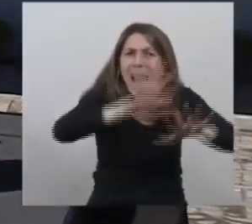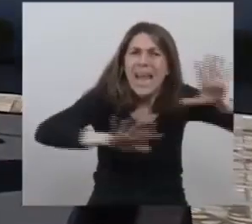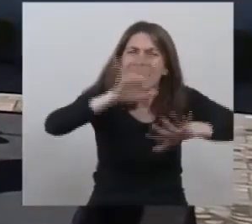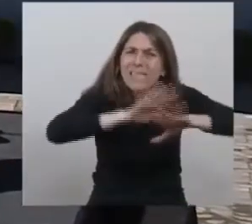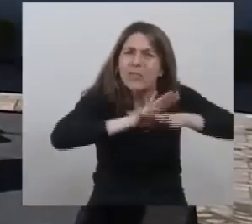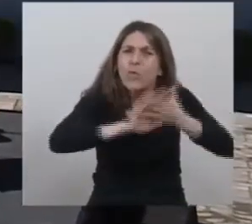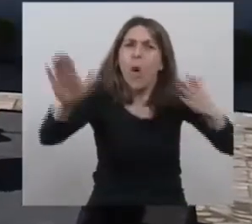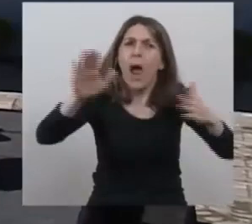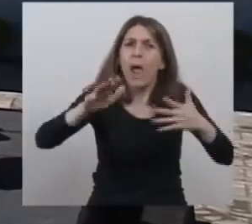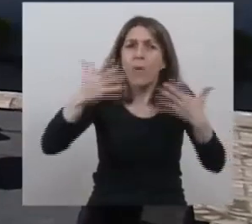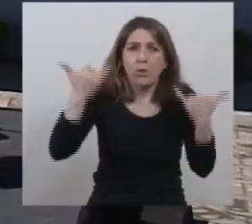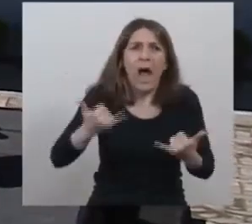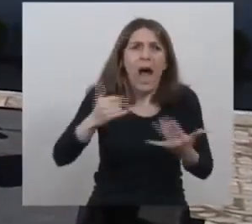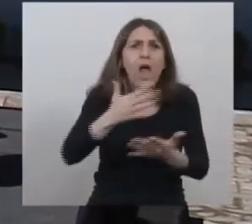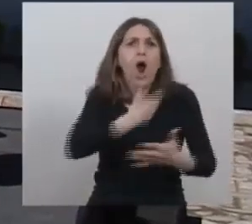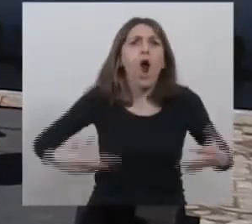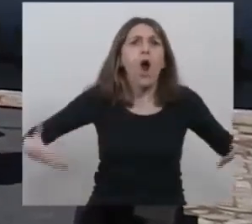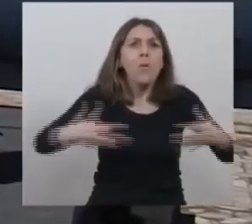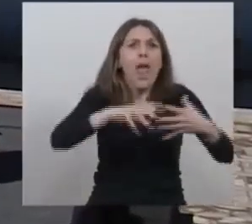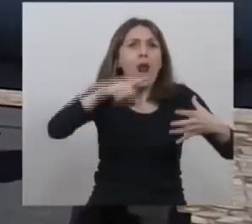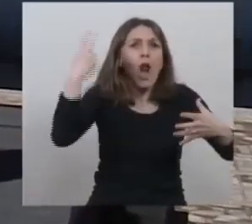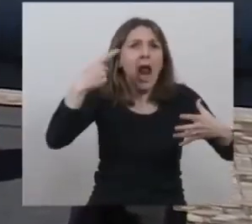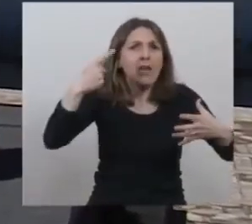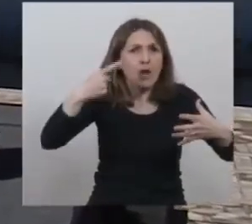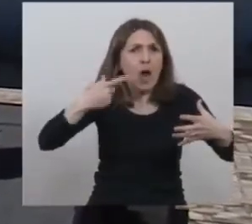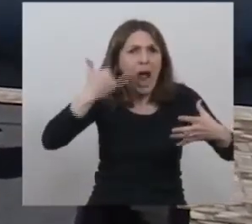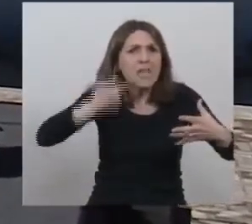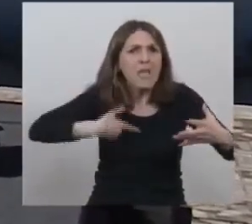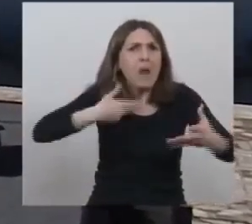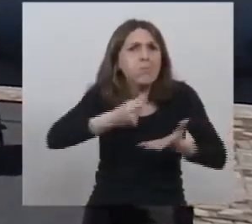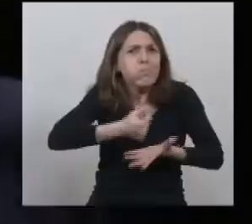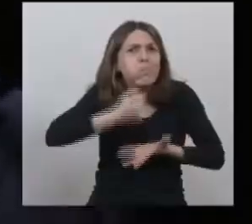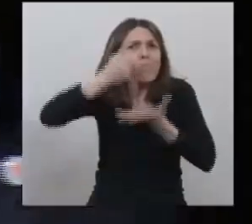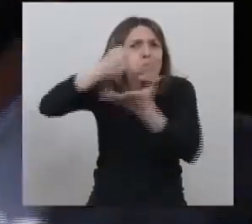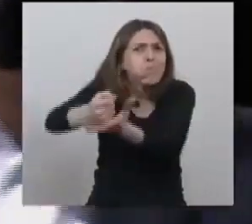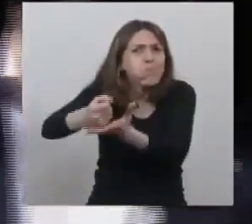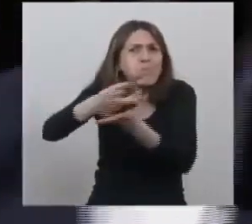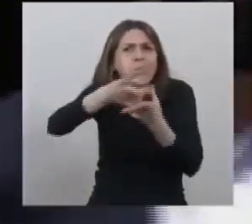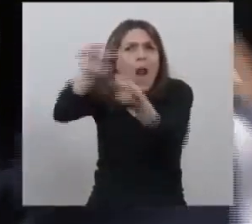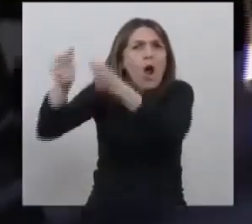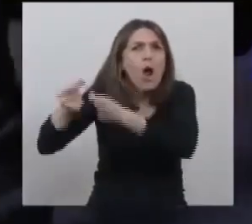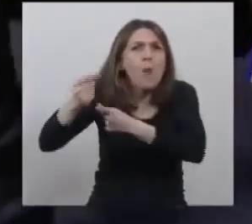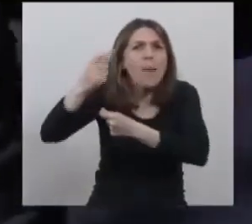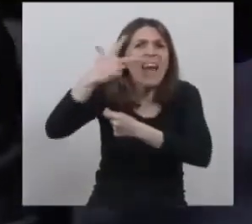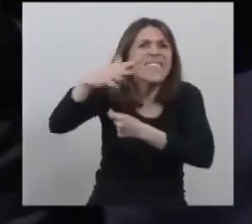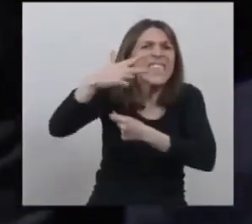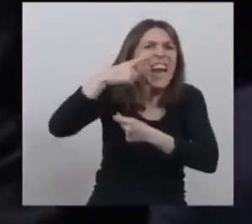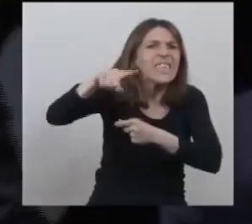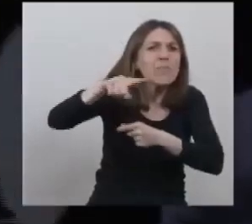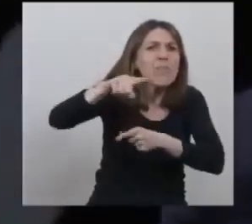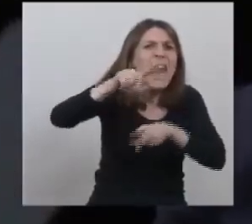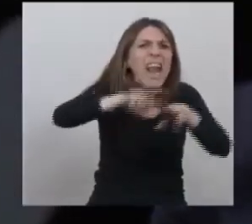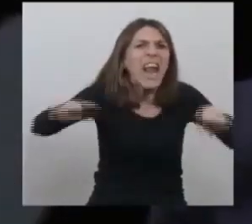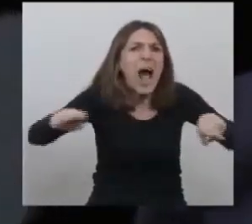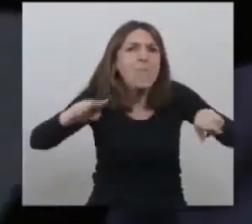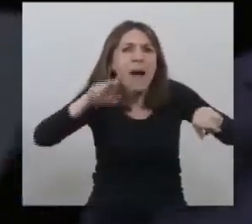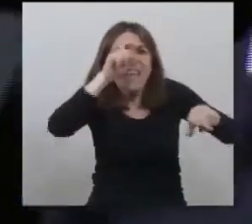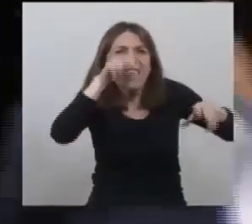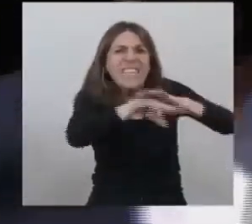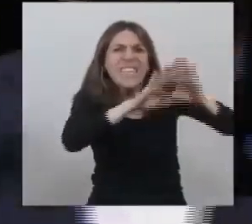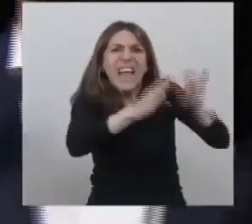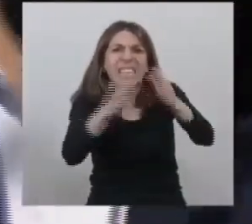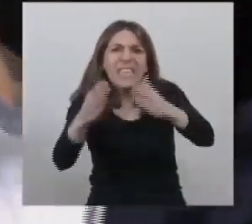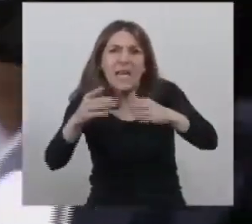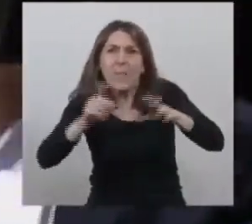se puso el gobierno nacional solo puso 3.000 camas en lo largo de toda la Argentina de terapia intensiva estoy